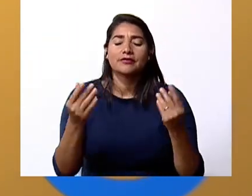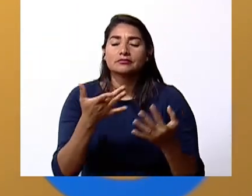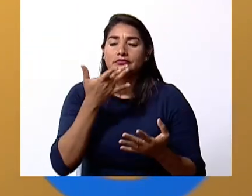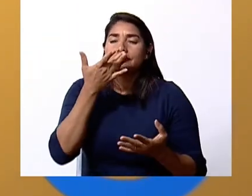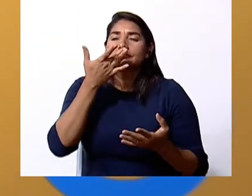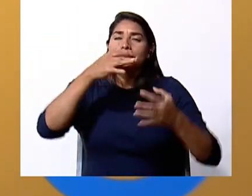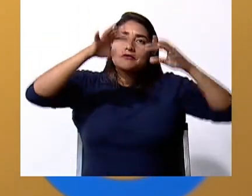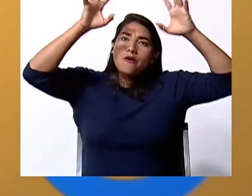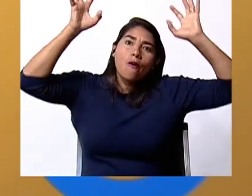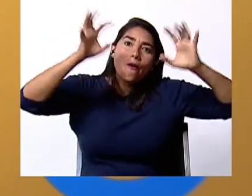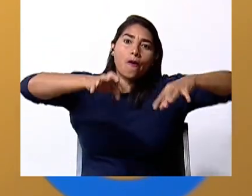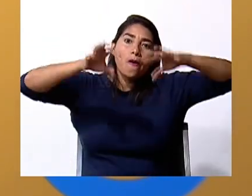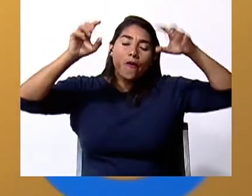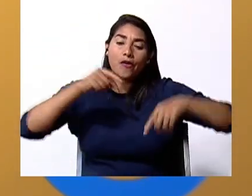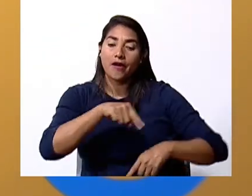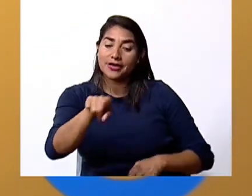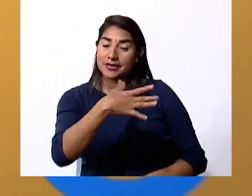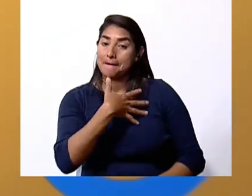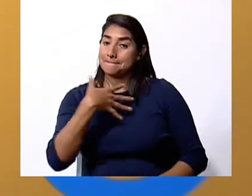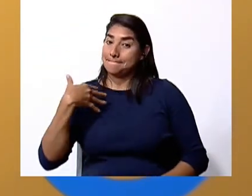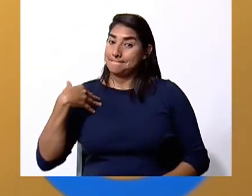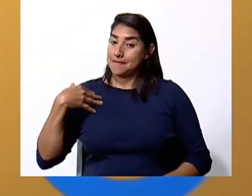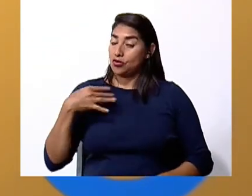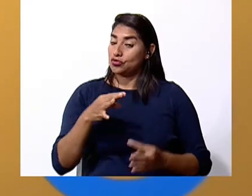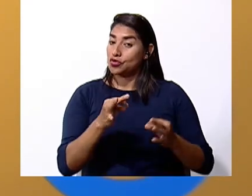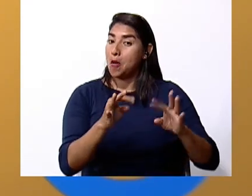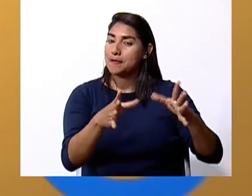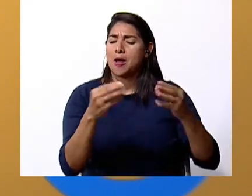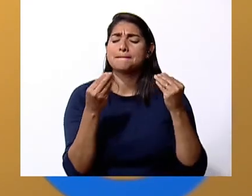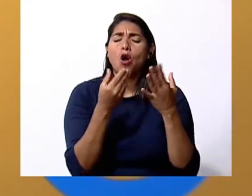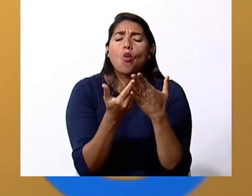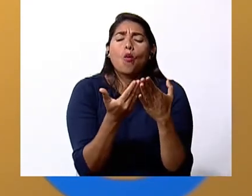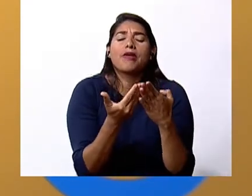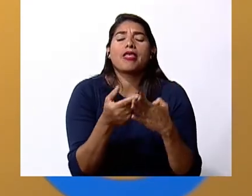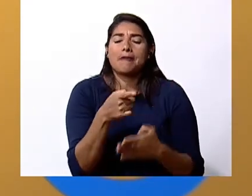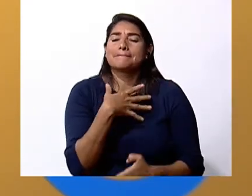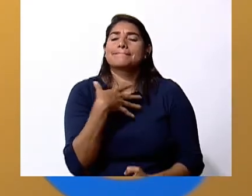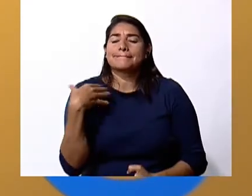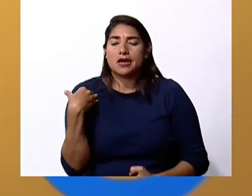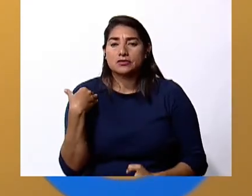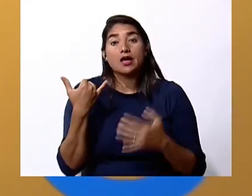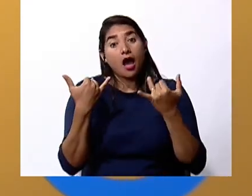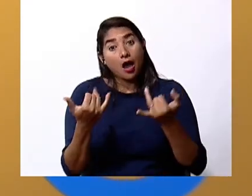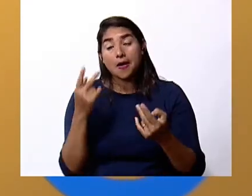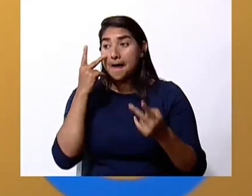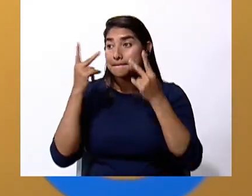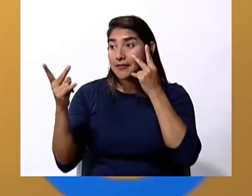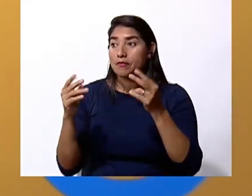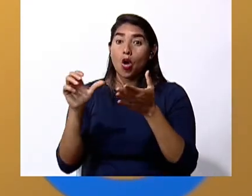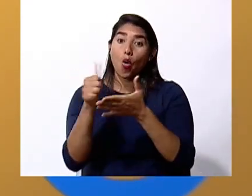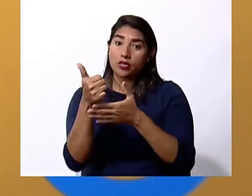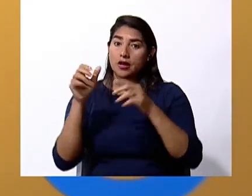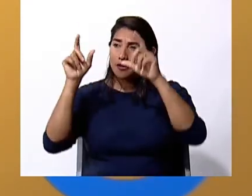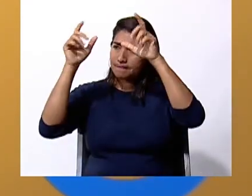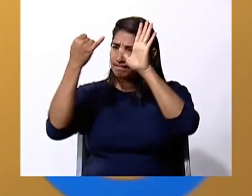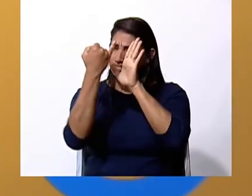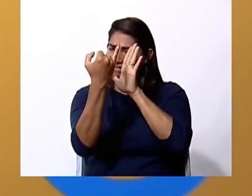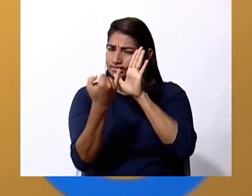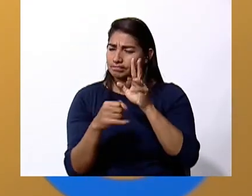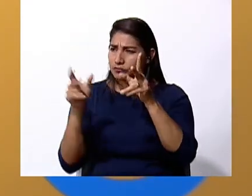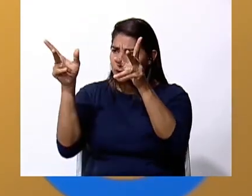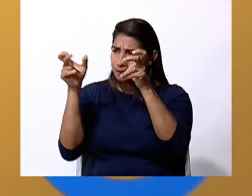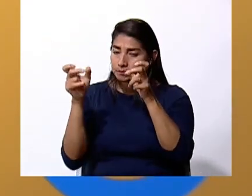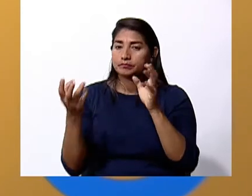entonces me gusta el clima tropical muy húmedo ahora vamos a ver esta infografía para que